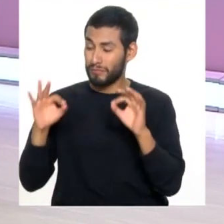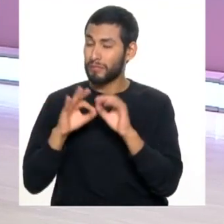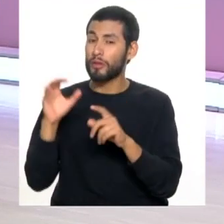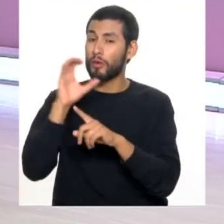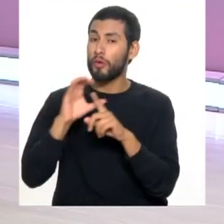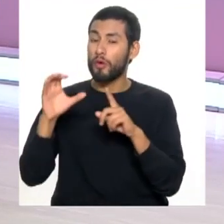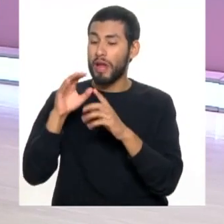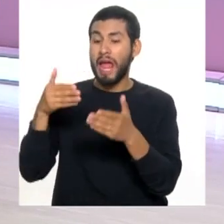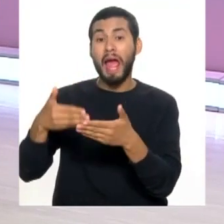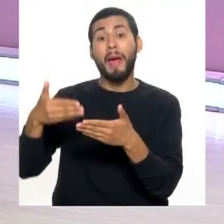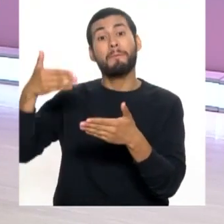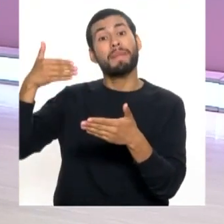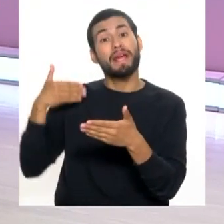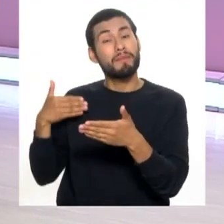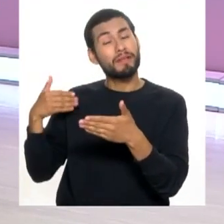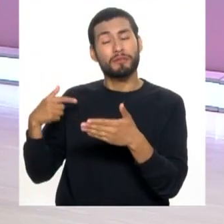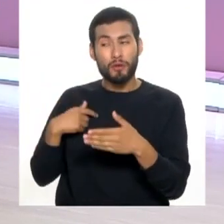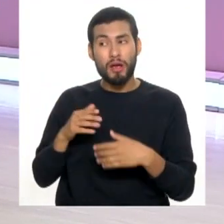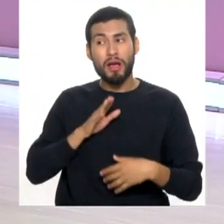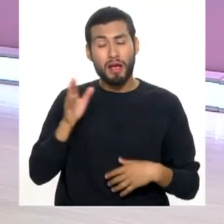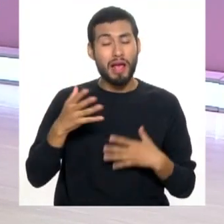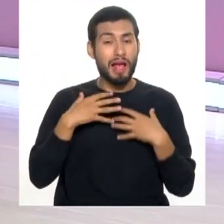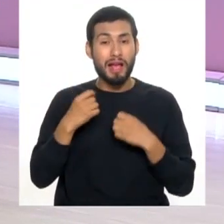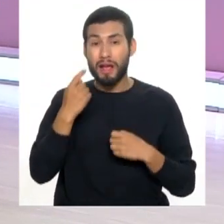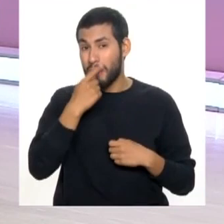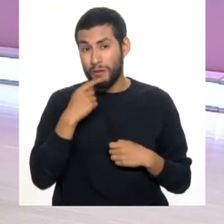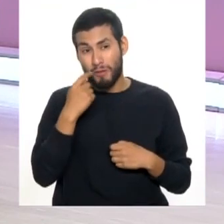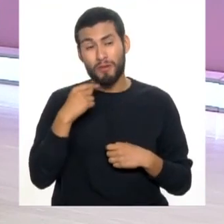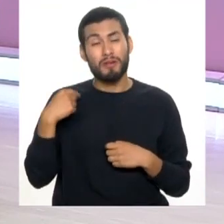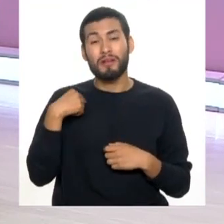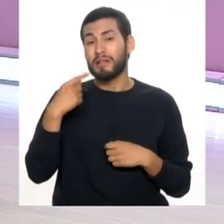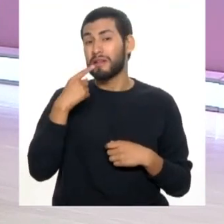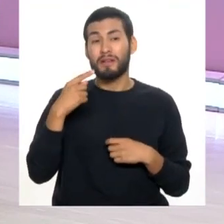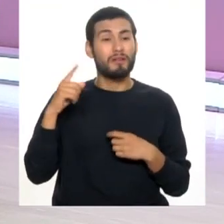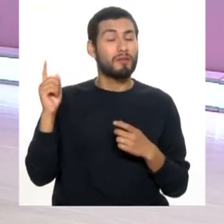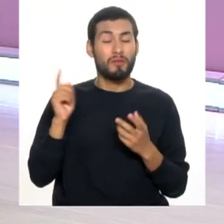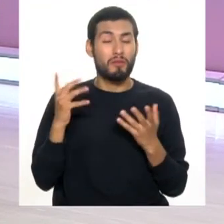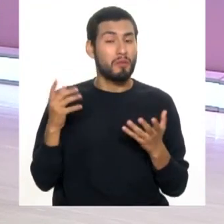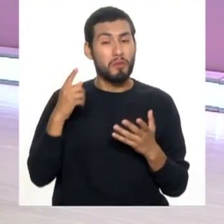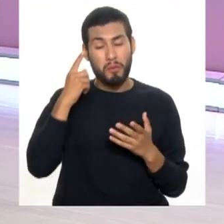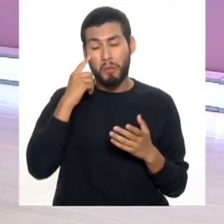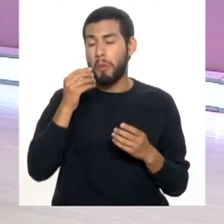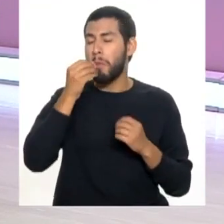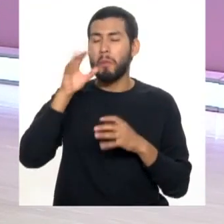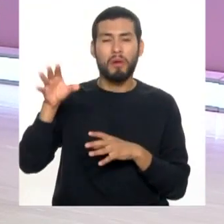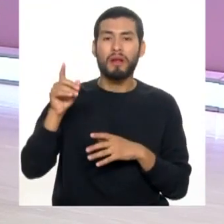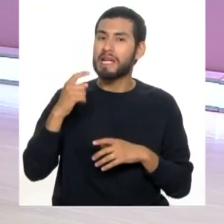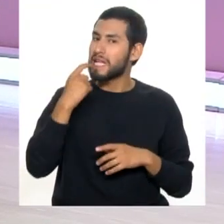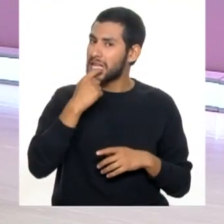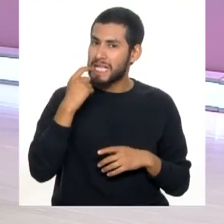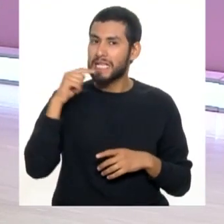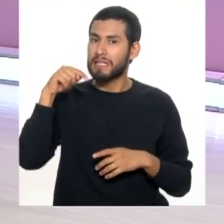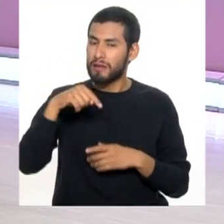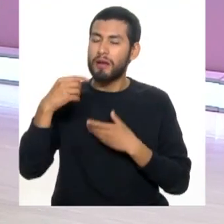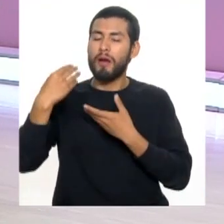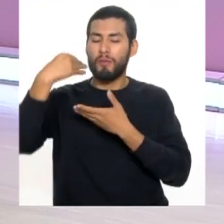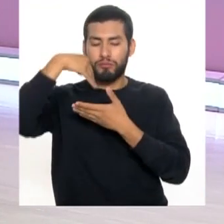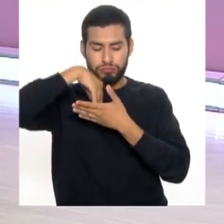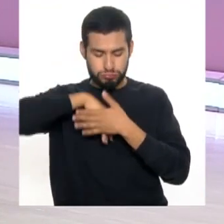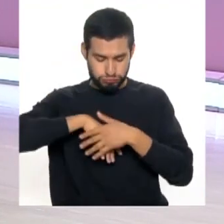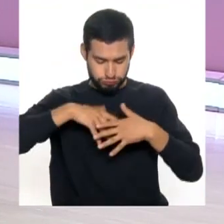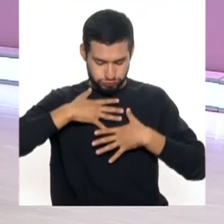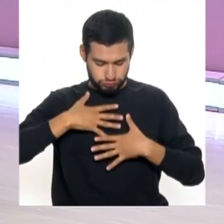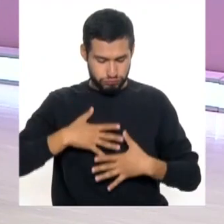cultura de prevención en cuanto a la salud. La boca no está, los dientesitos no están aparte de nuestro cuerpo, es la puerta de entrada a nuestro